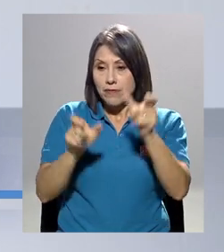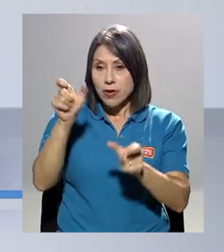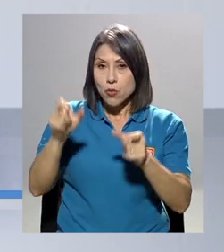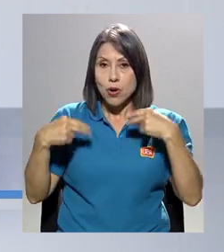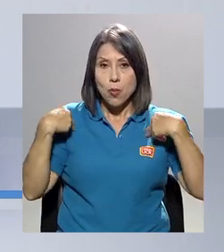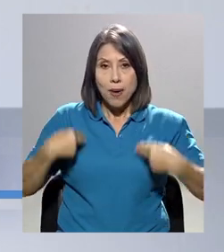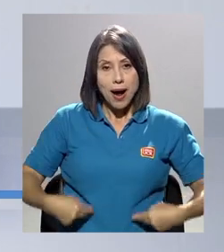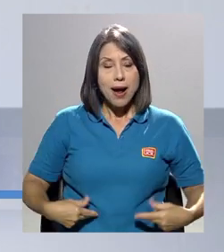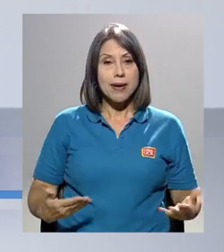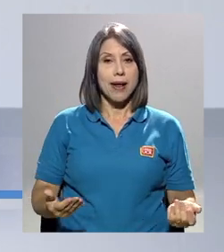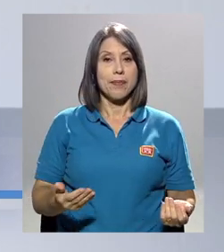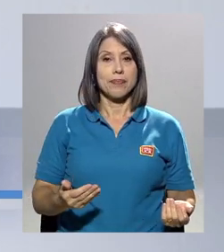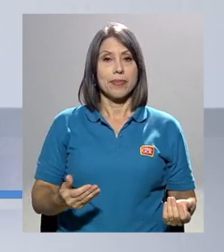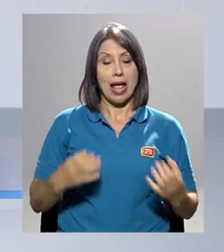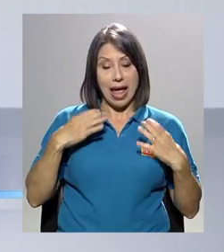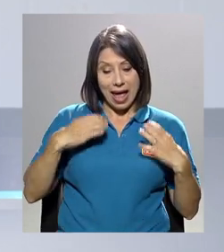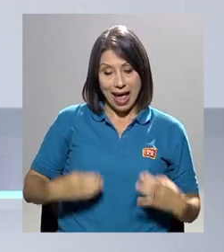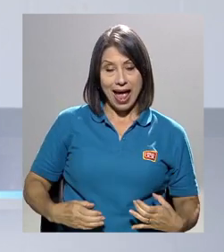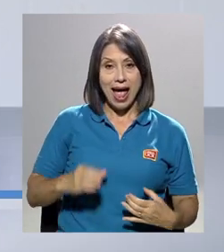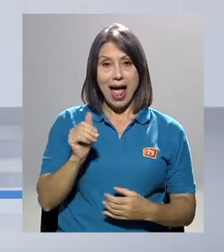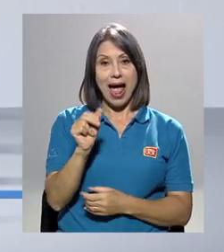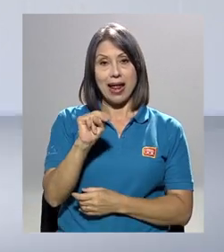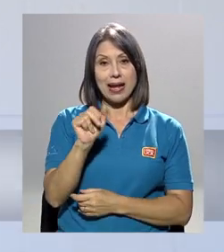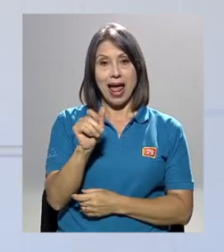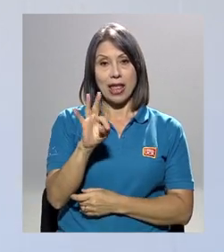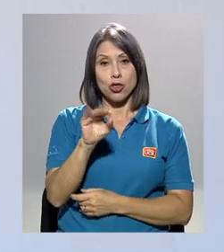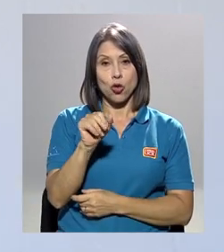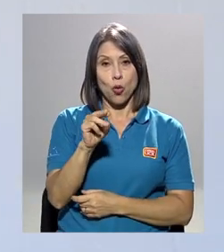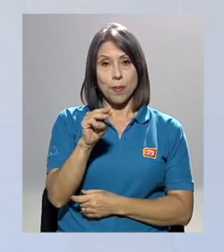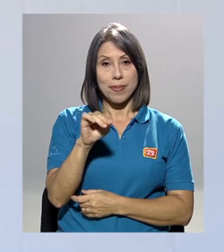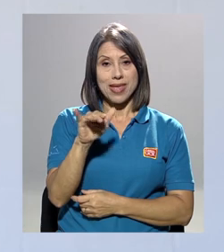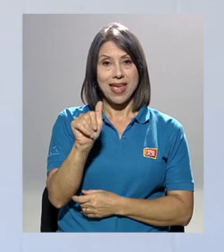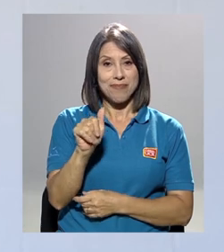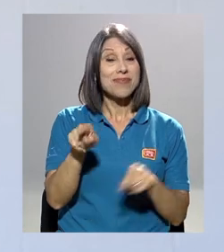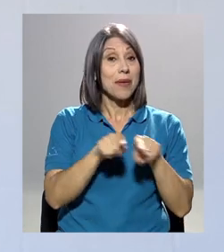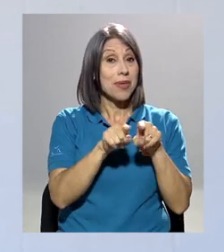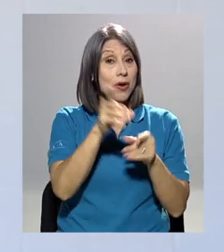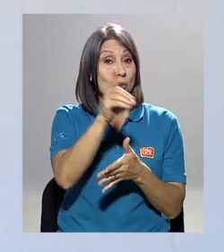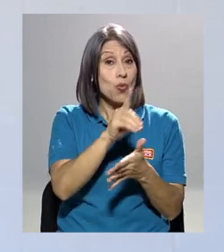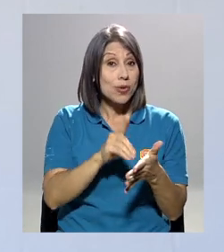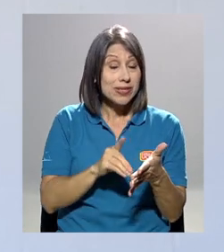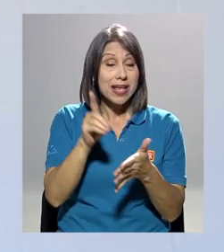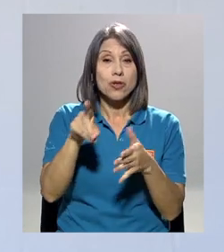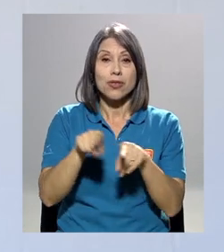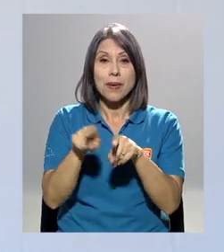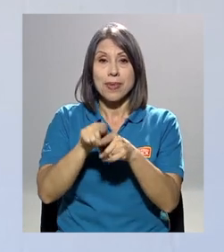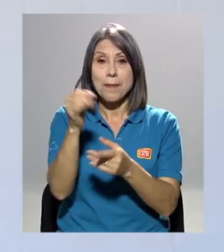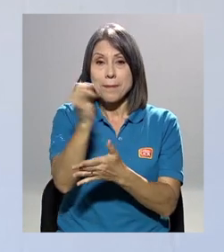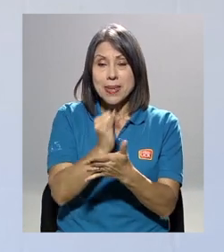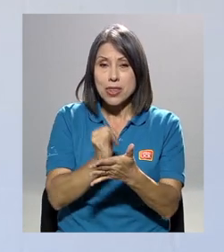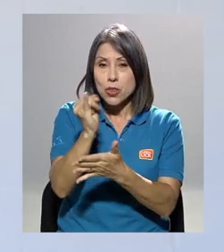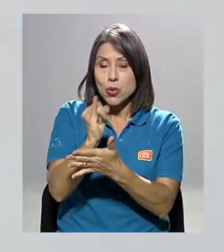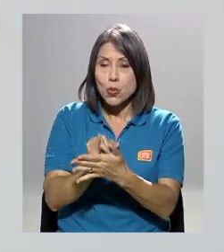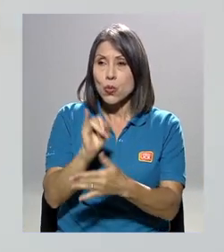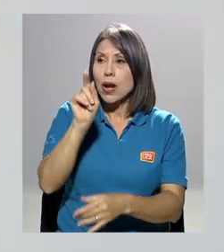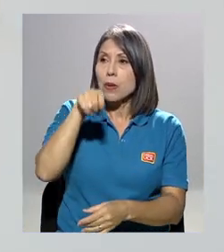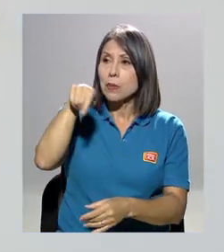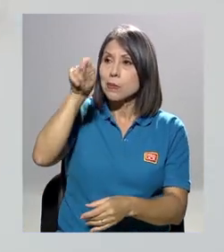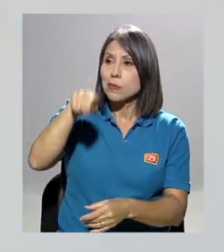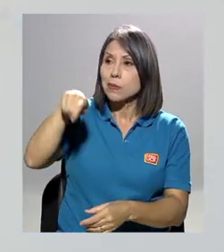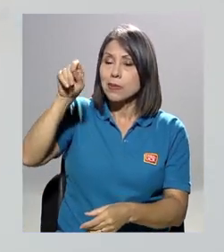anatomía, cursos de diseño y de pintura también, pintura acuarela principalmente.